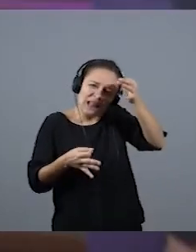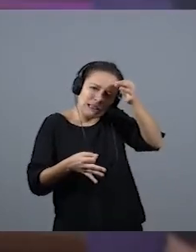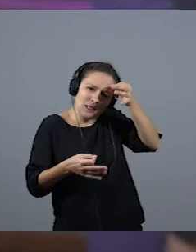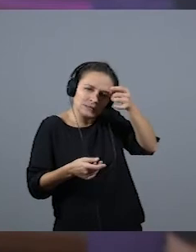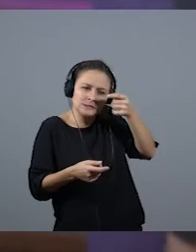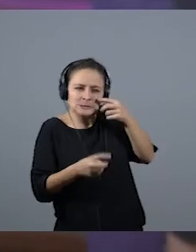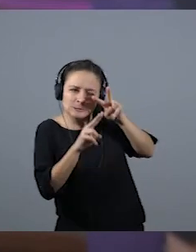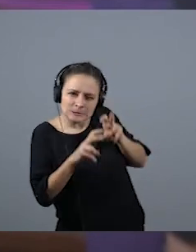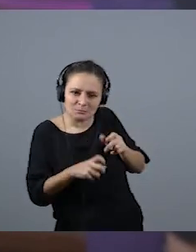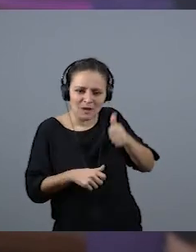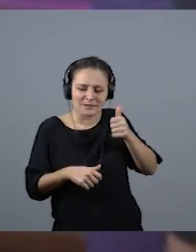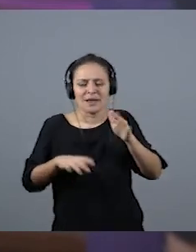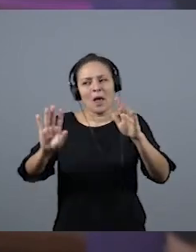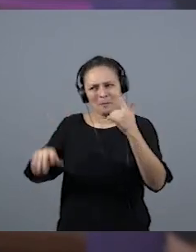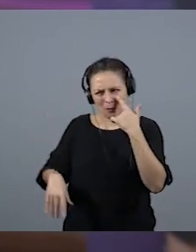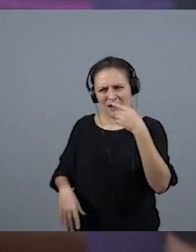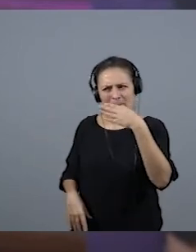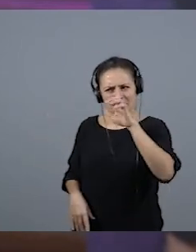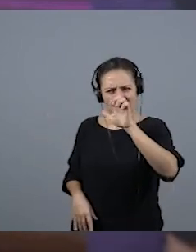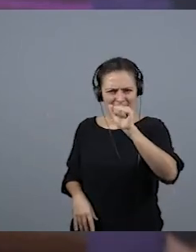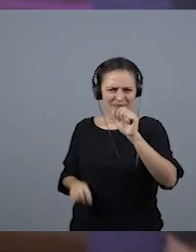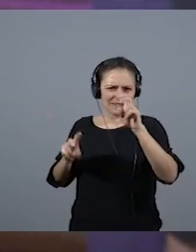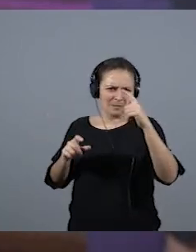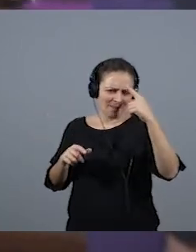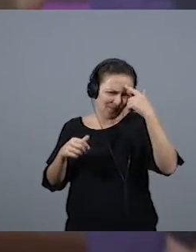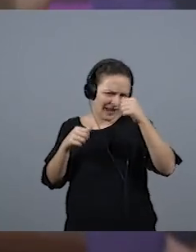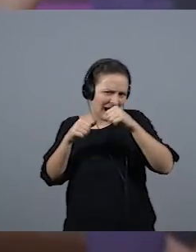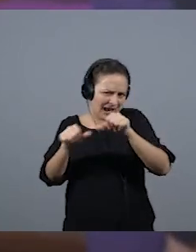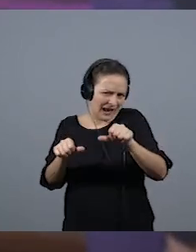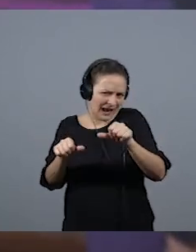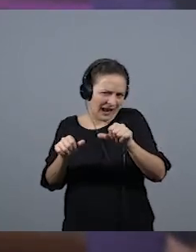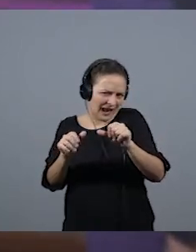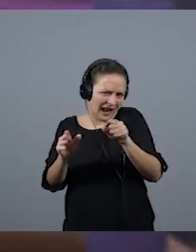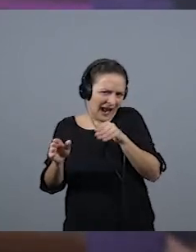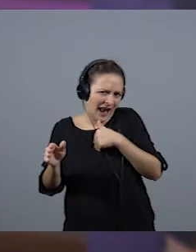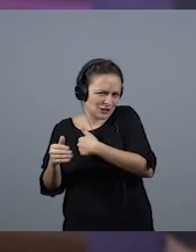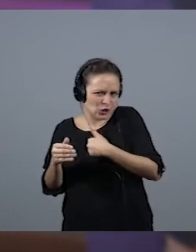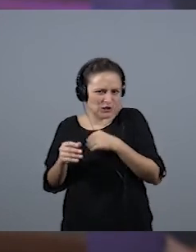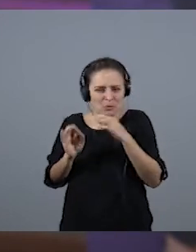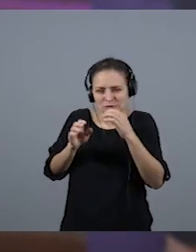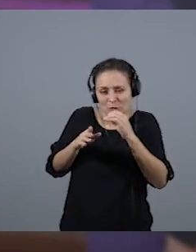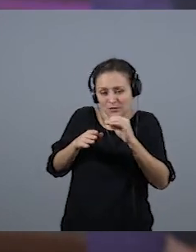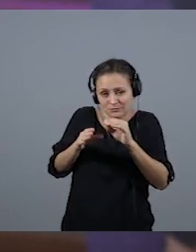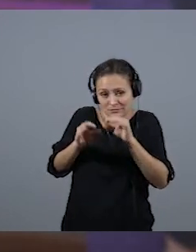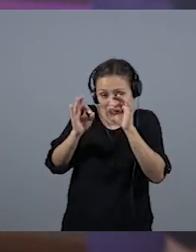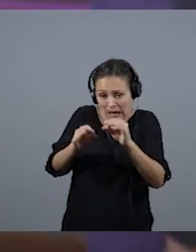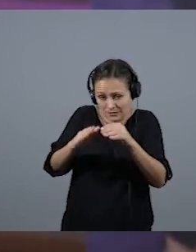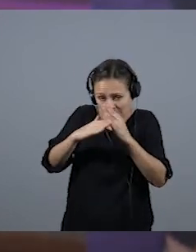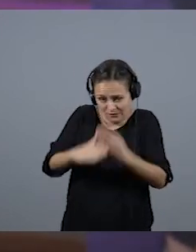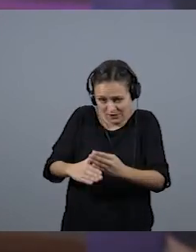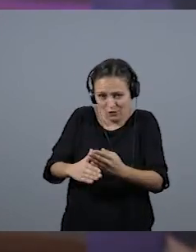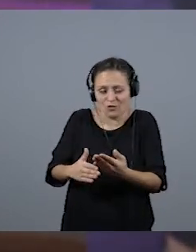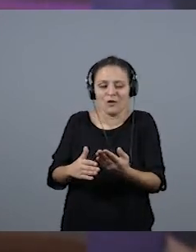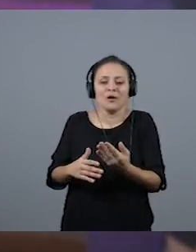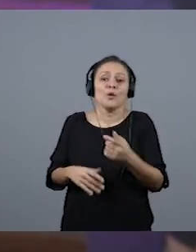mira, vamos a los estereotipos tipo. O sea, esto es de manual. Es decir, una señora